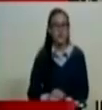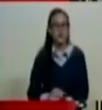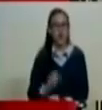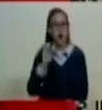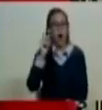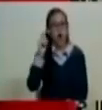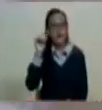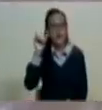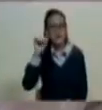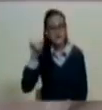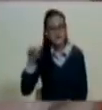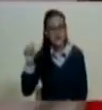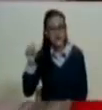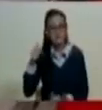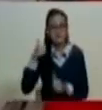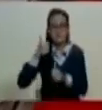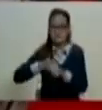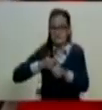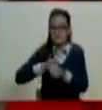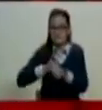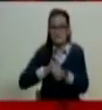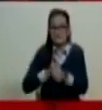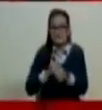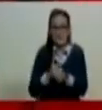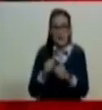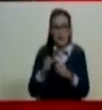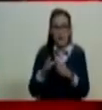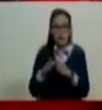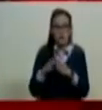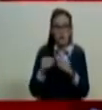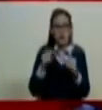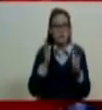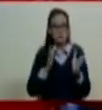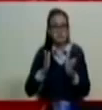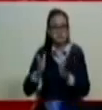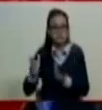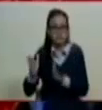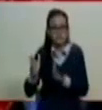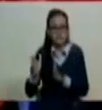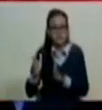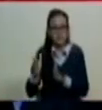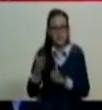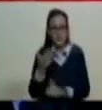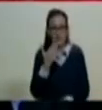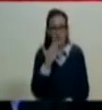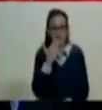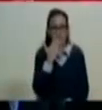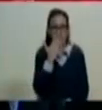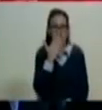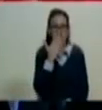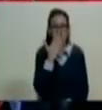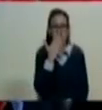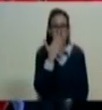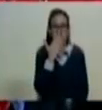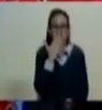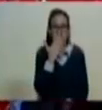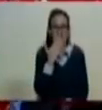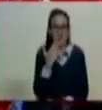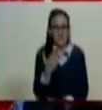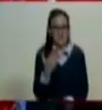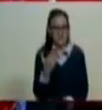siguiendo toda nuestra tradición y frente a este texto